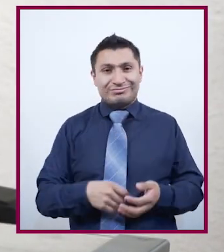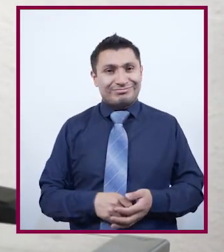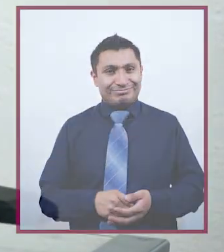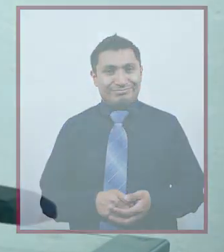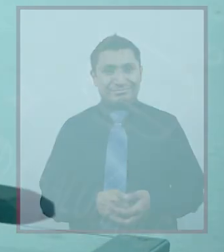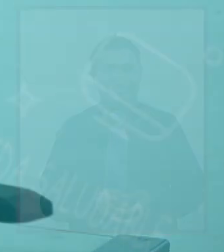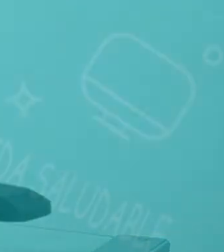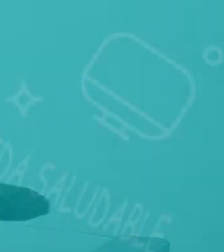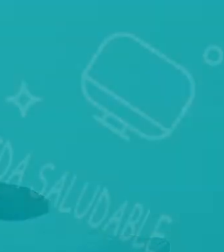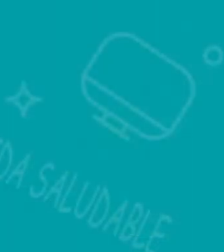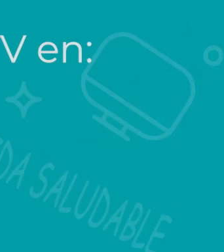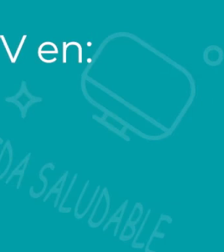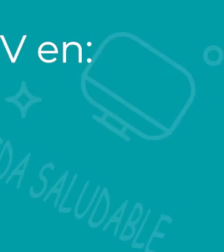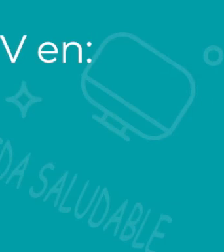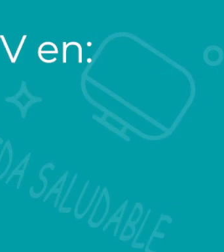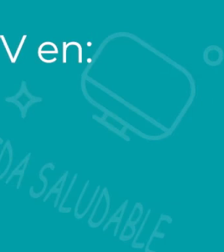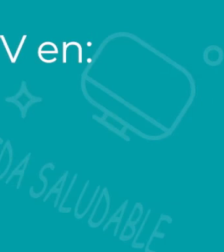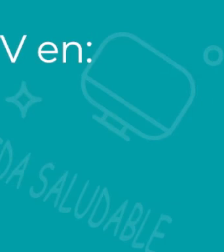¡Conéctate!